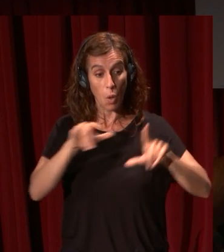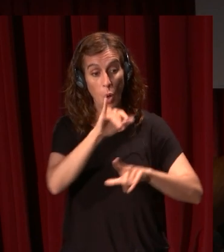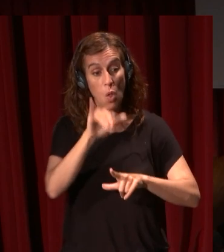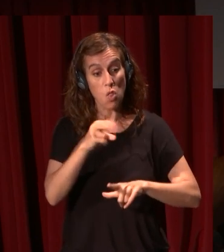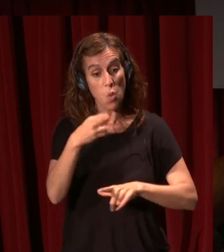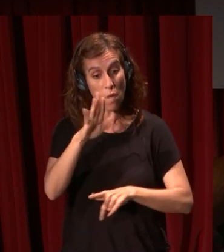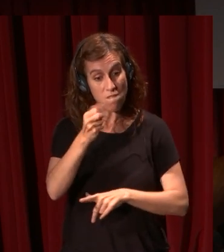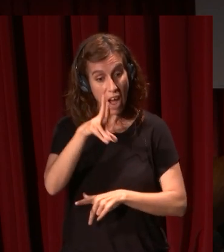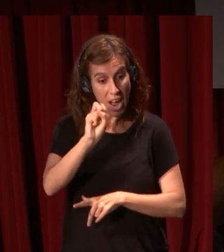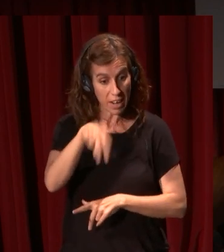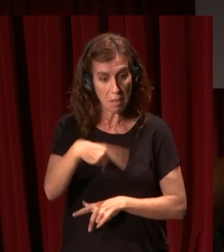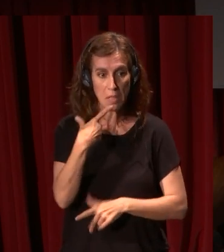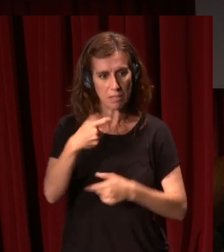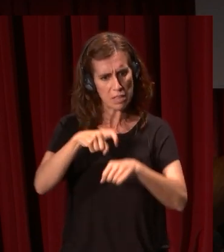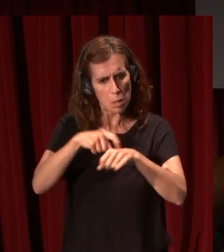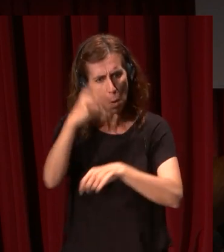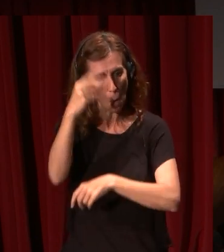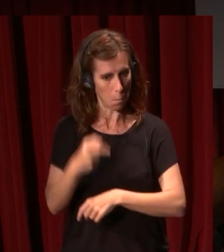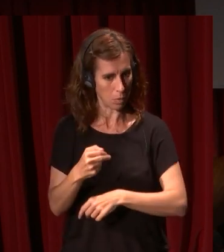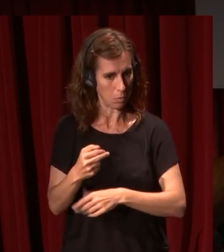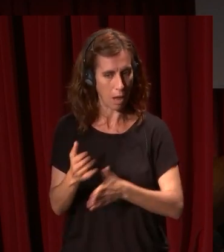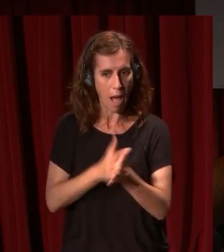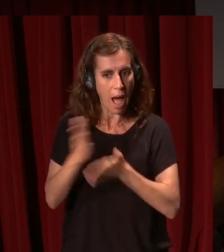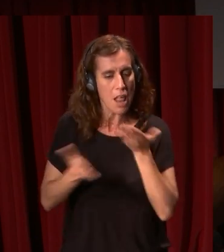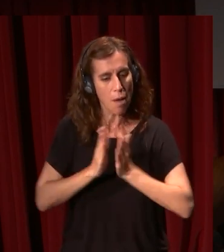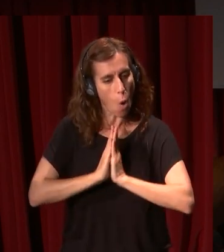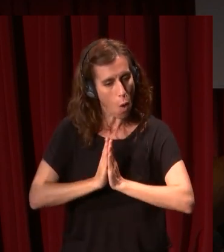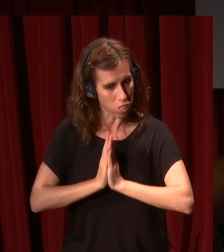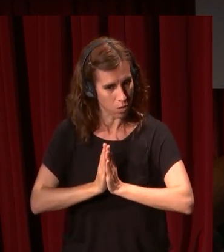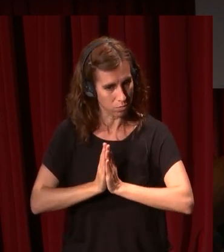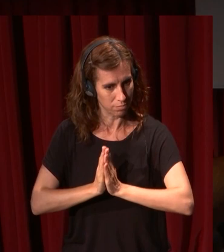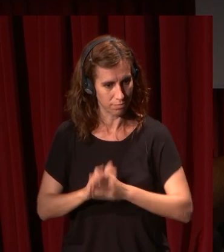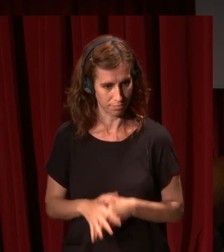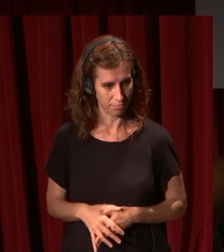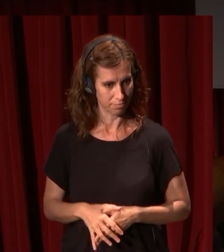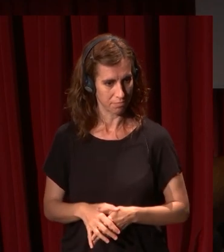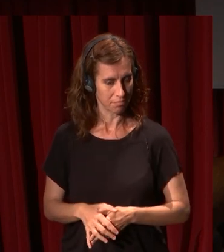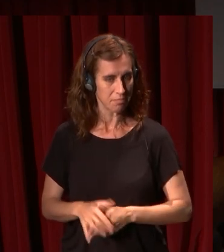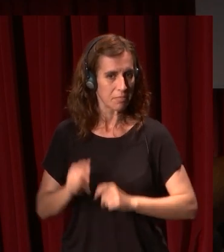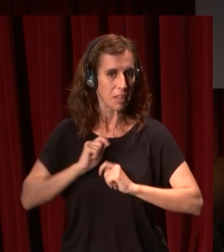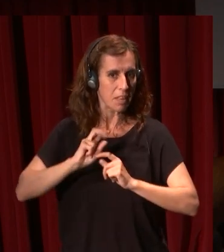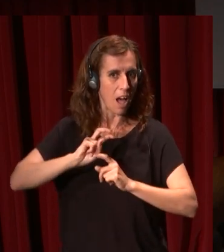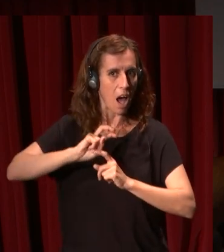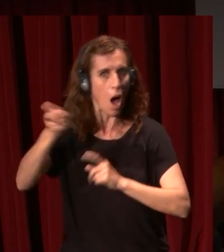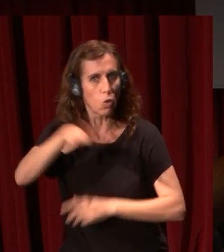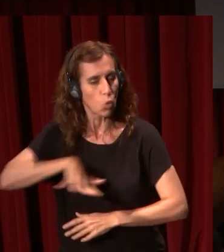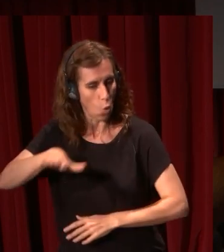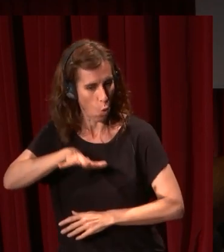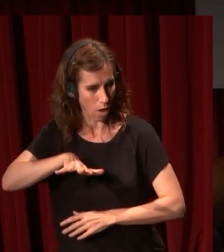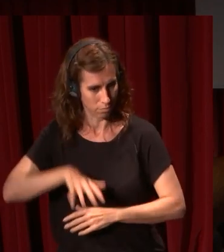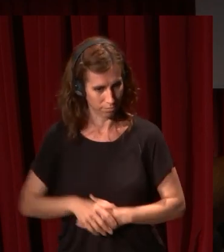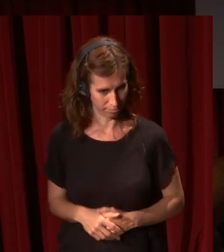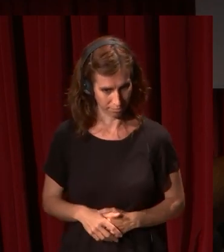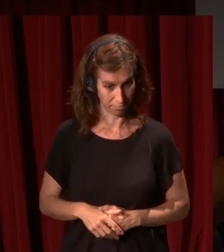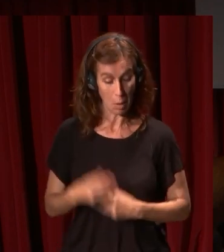que es un tipo de pintura que anima a la oración y que anima que nos lleva a lo trascendente y lo